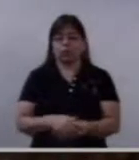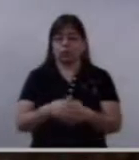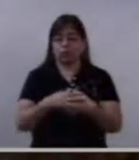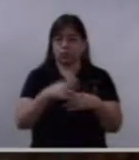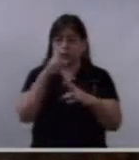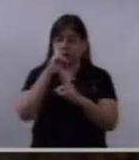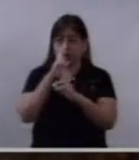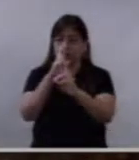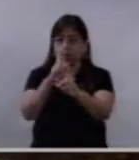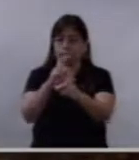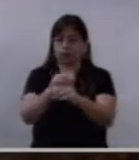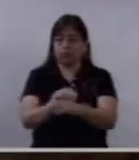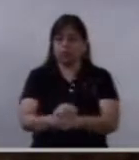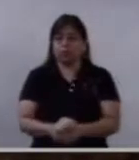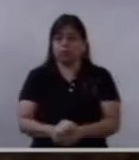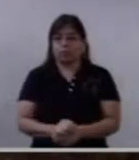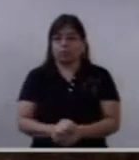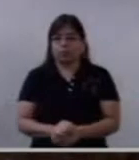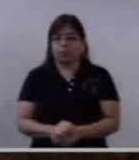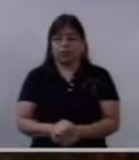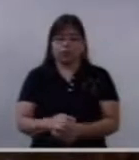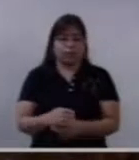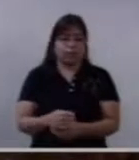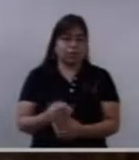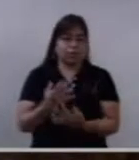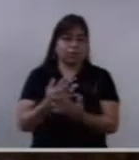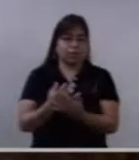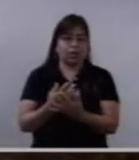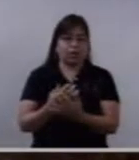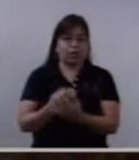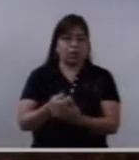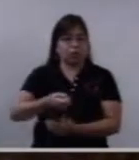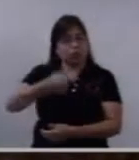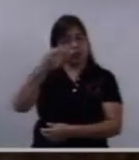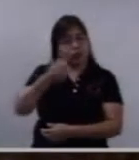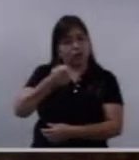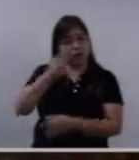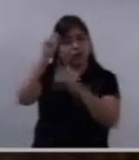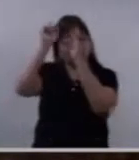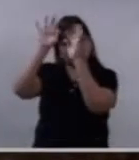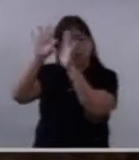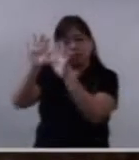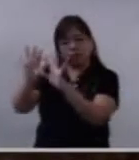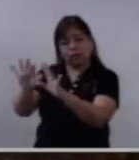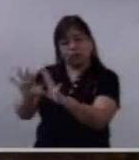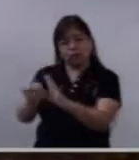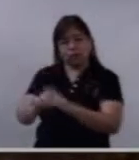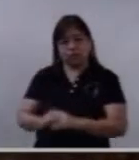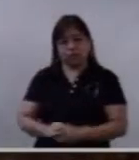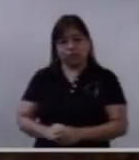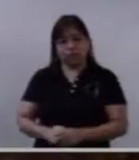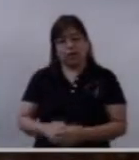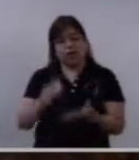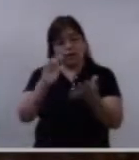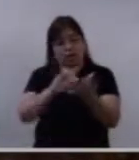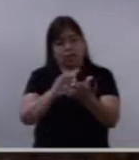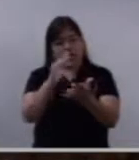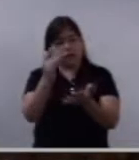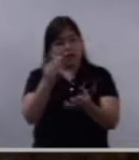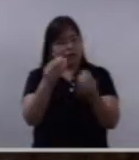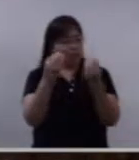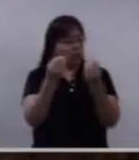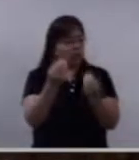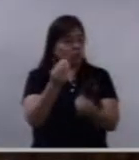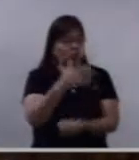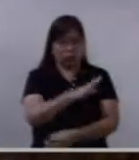y esperamos que ellos también nos envíen sus bendiciones. Gracias a muchos